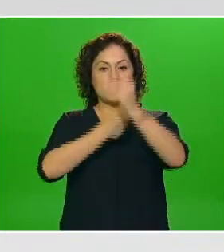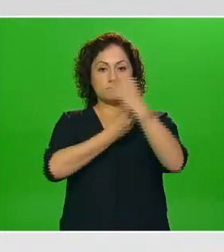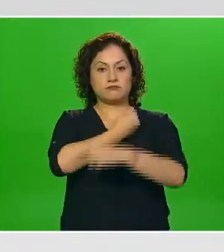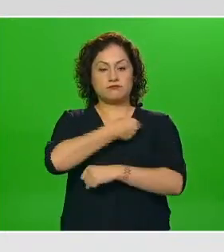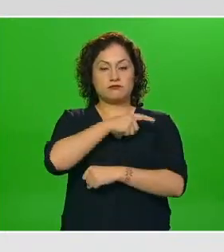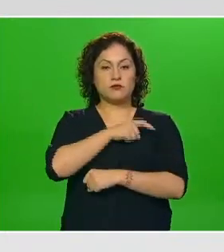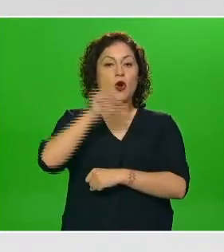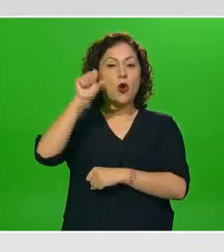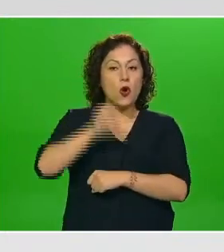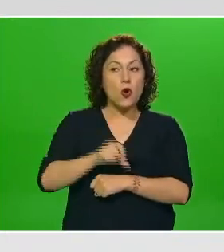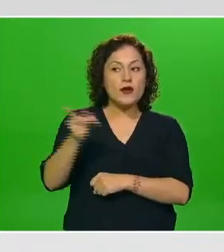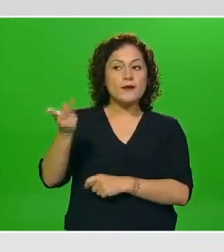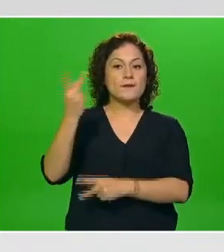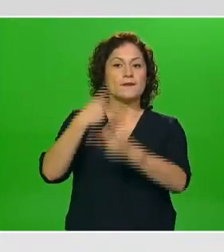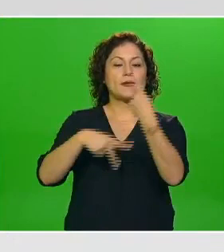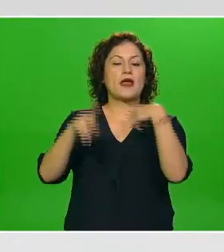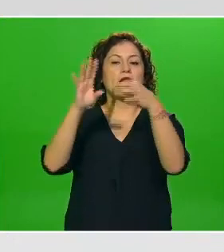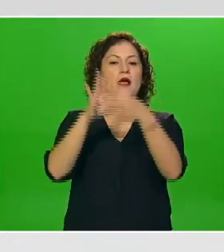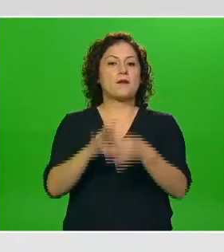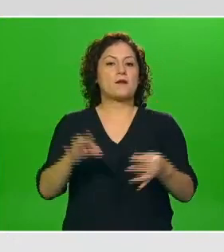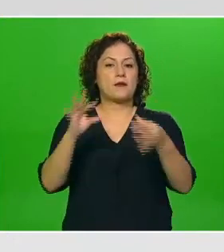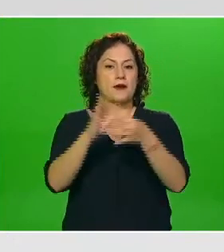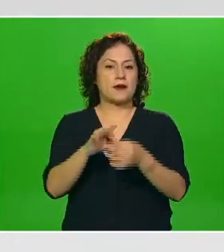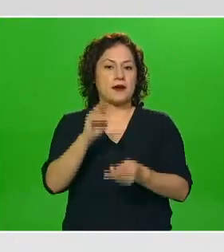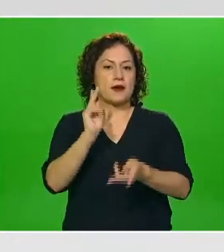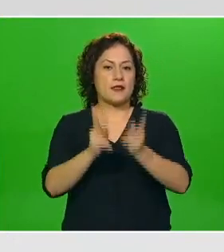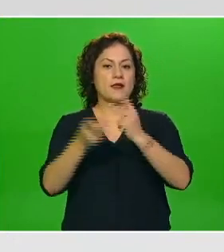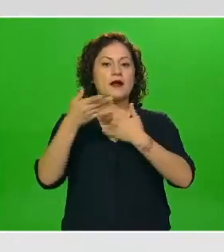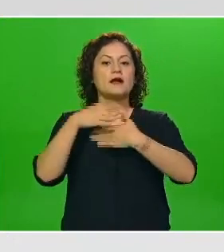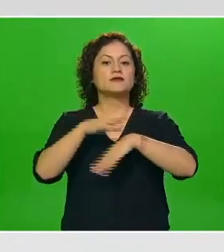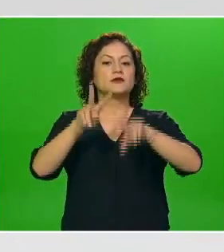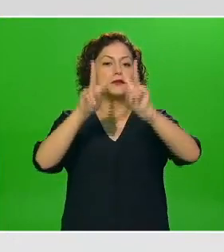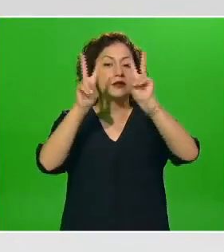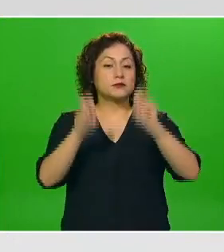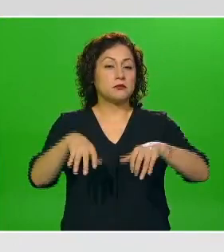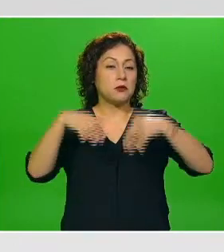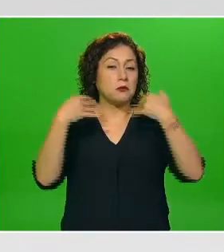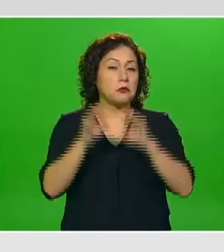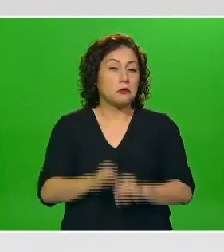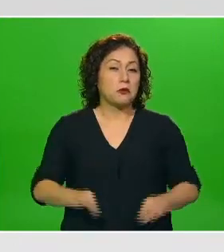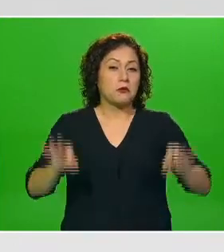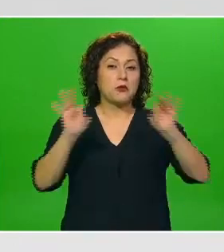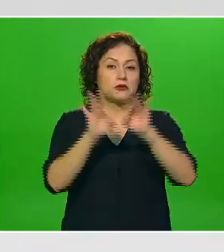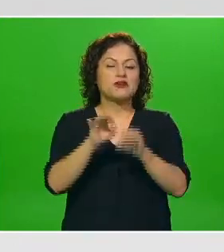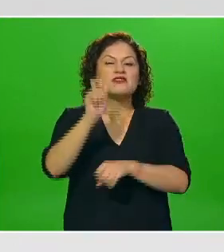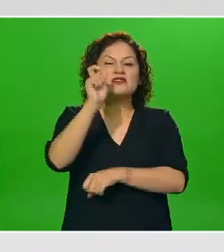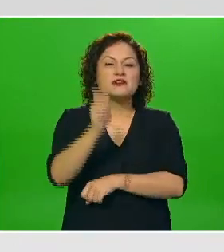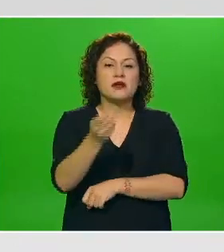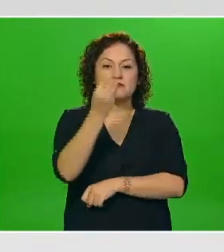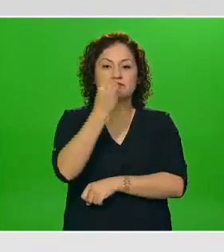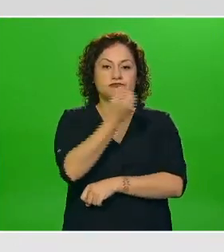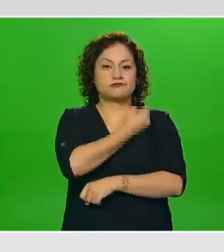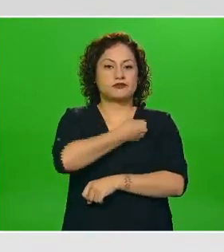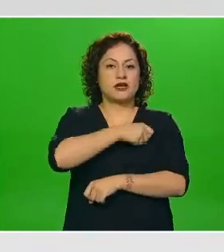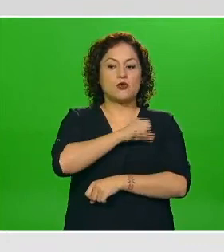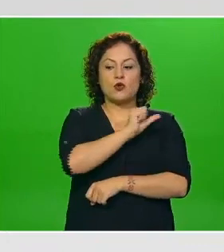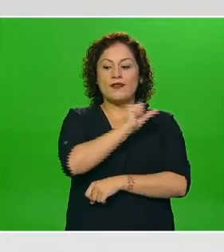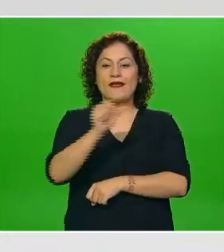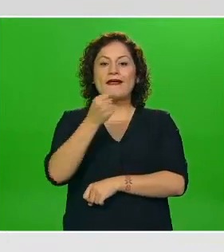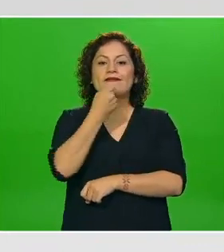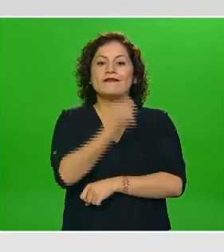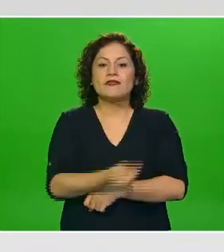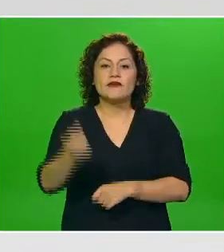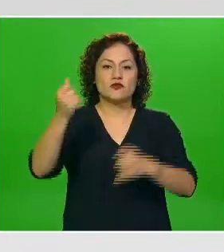fundamental un tema de gran importancia que es la nutrición en niños y adolescentes sobre todo en esta